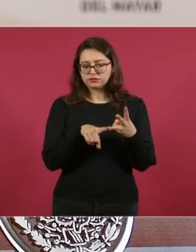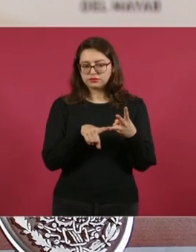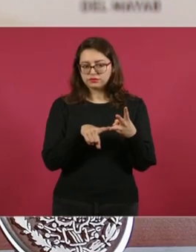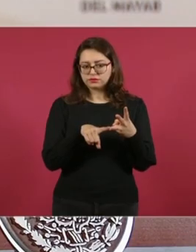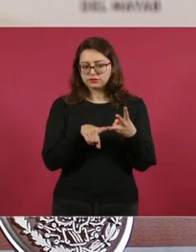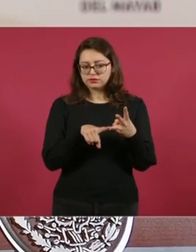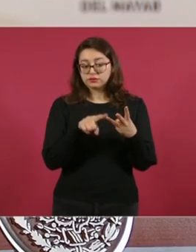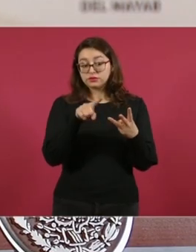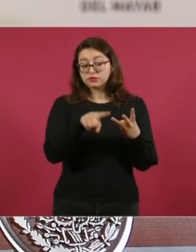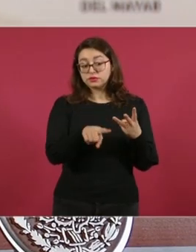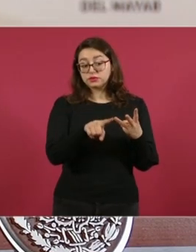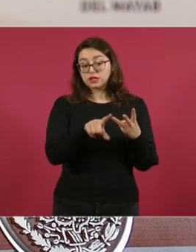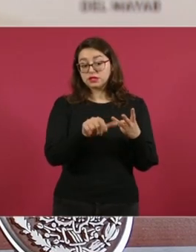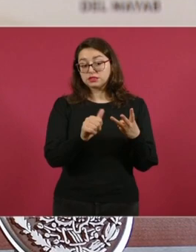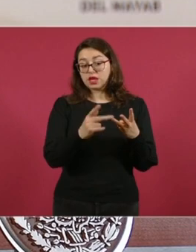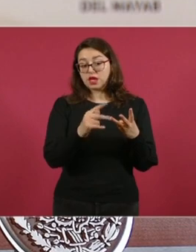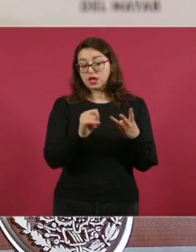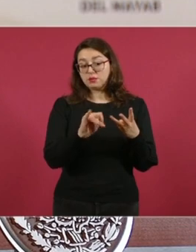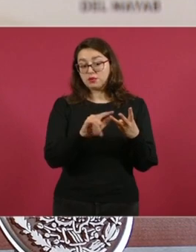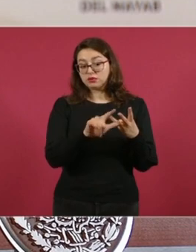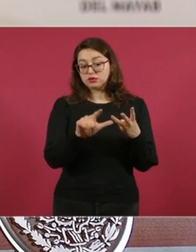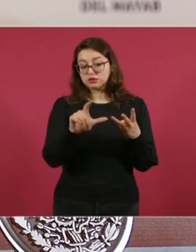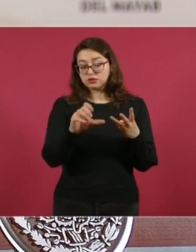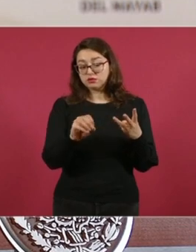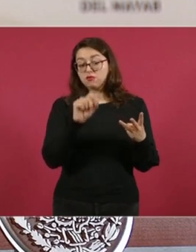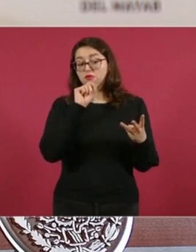Zapotillo, en Jalisco.